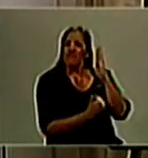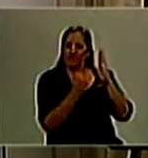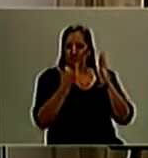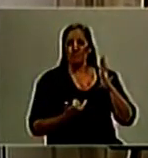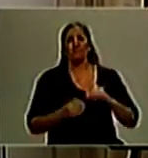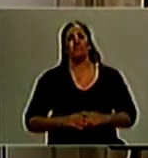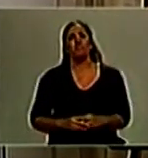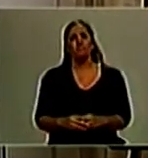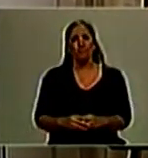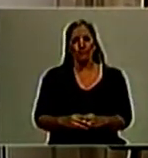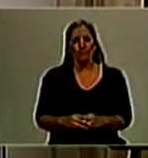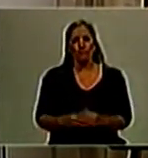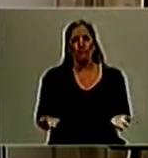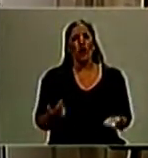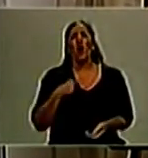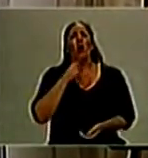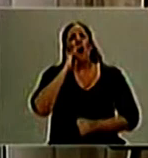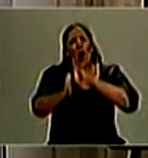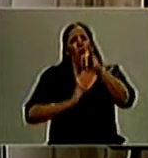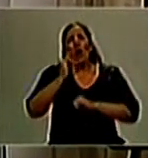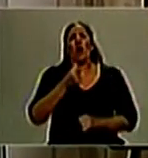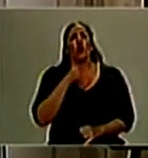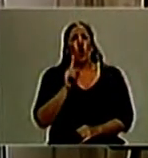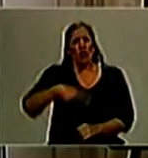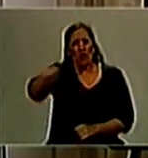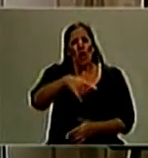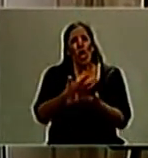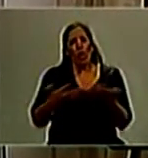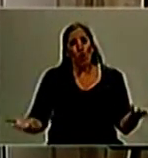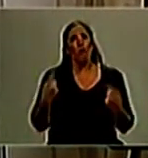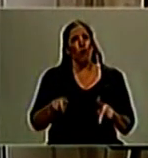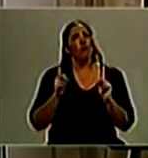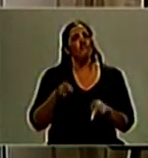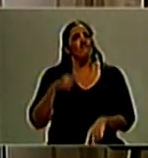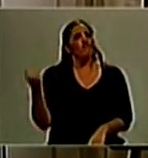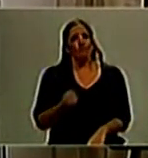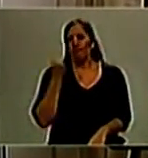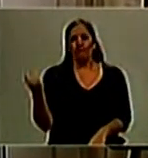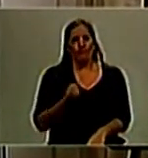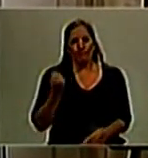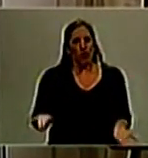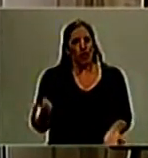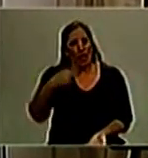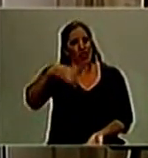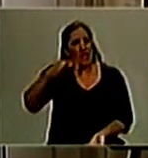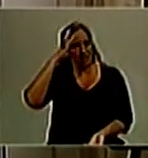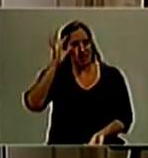no quiero que se aburran, pero creo que es muy importante que estas cosas se sepan,